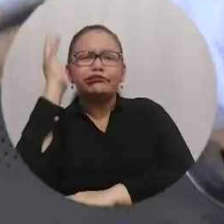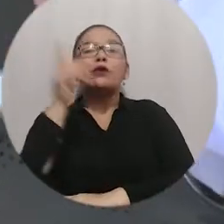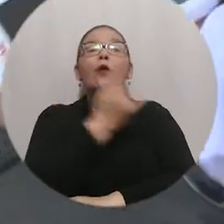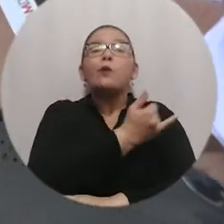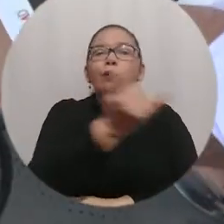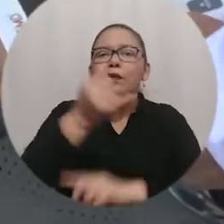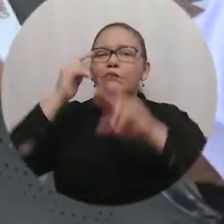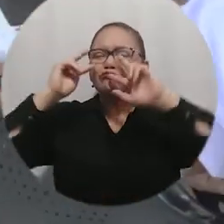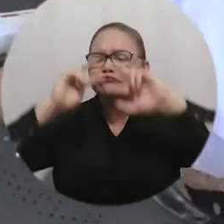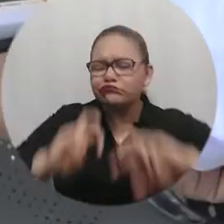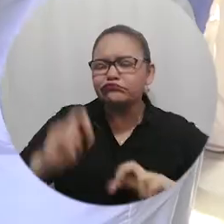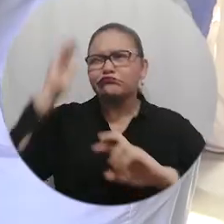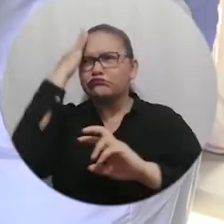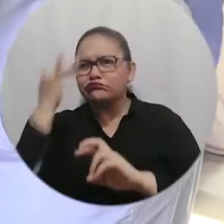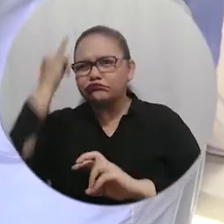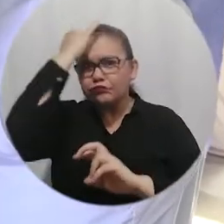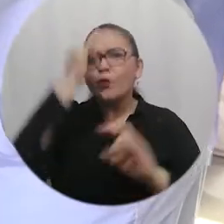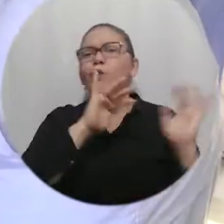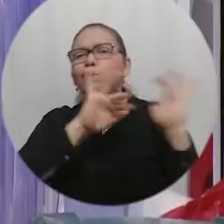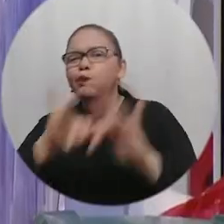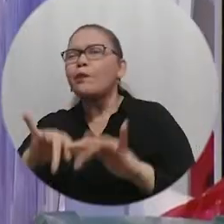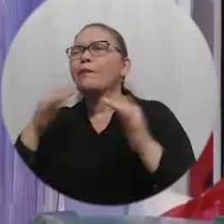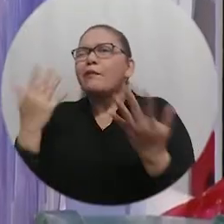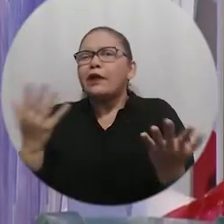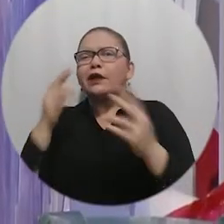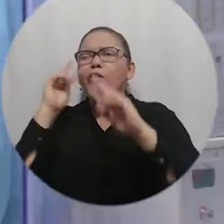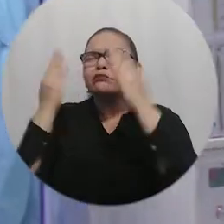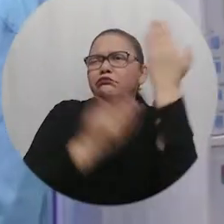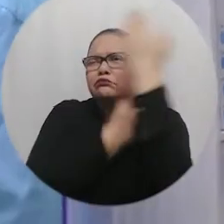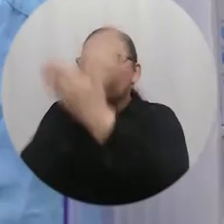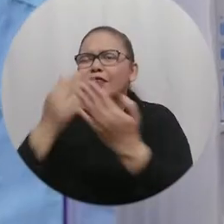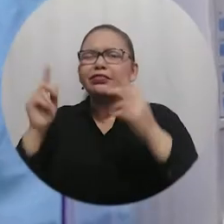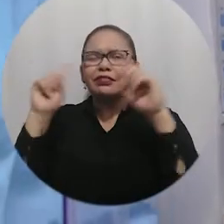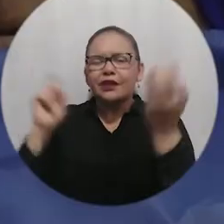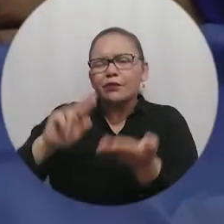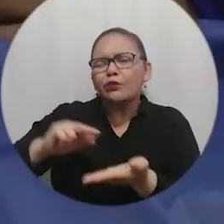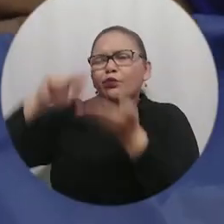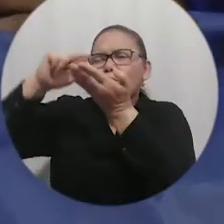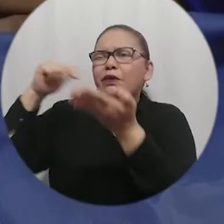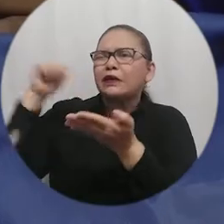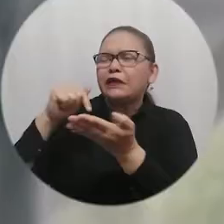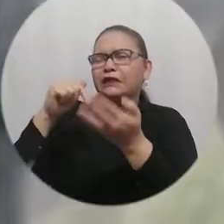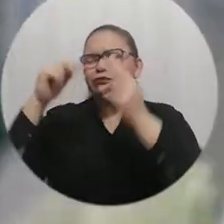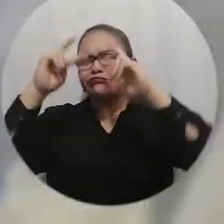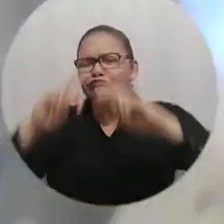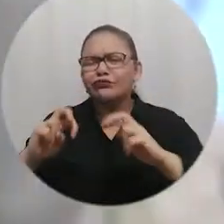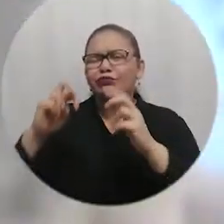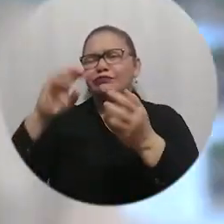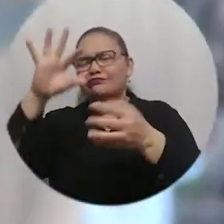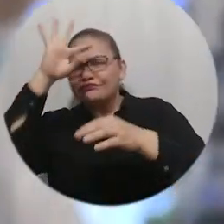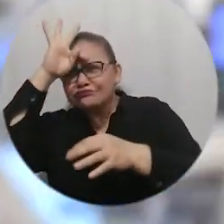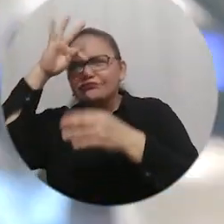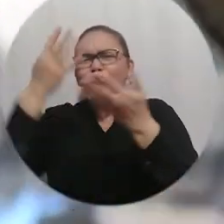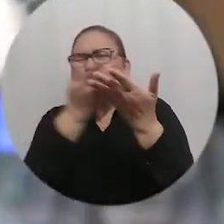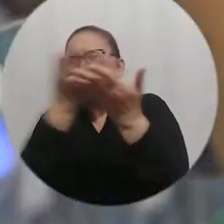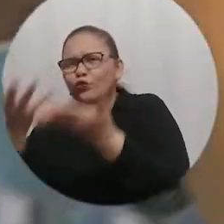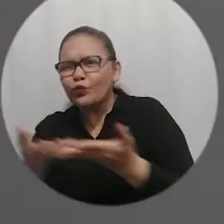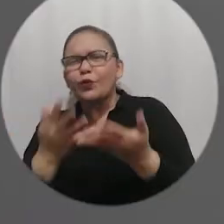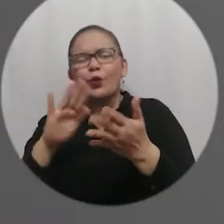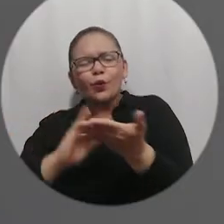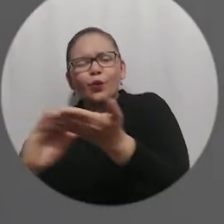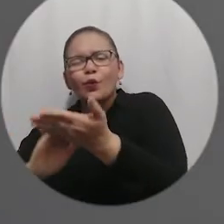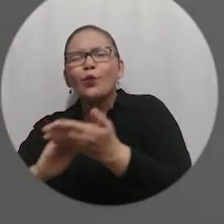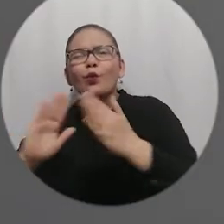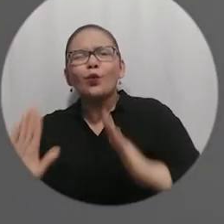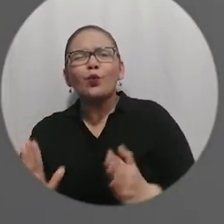interdisciplinar desde lo histórico, laboral, clínico y tecnológico al dolor como una experiencia sensorial y emocional que durante